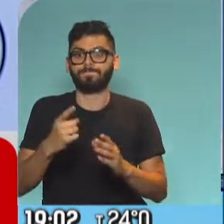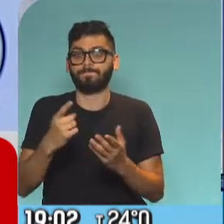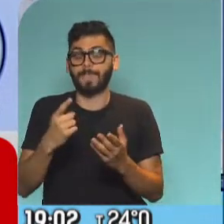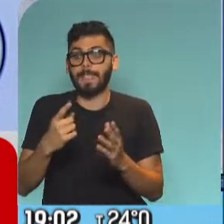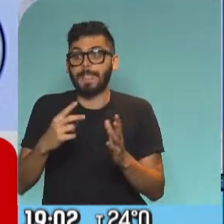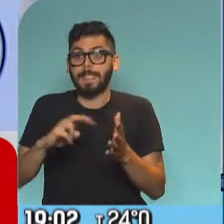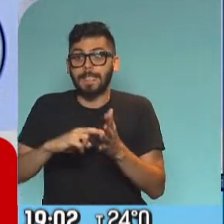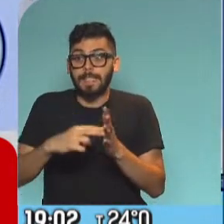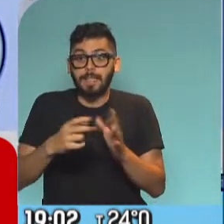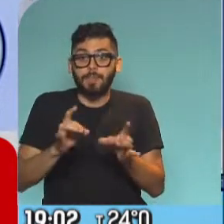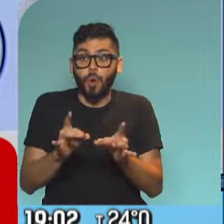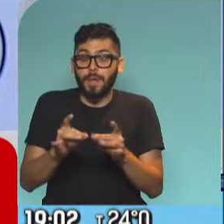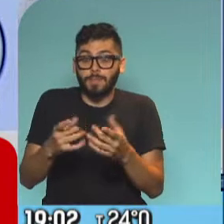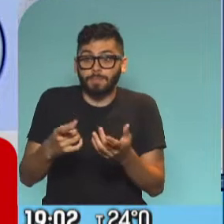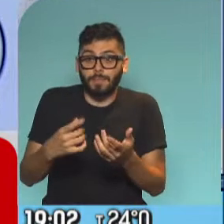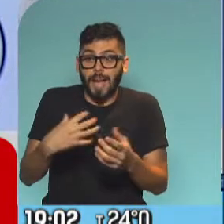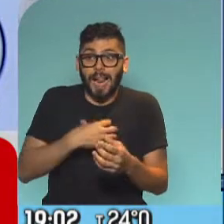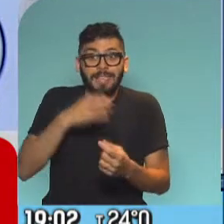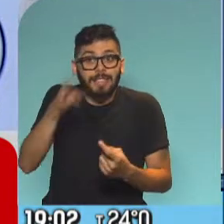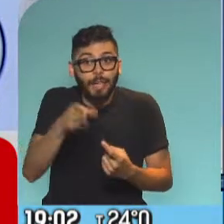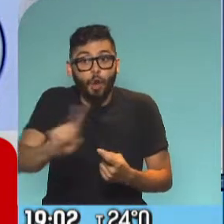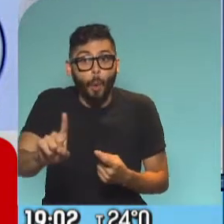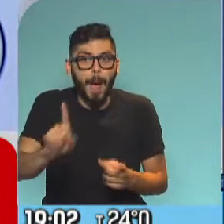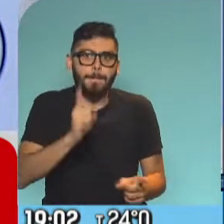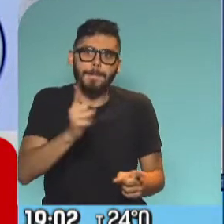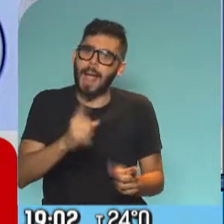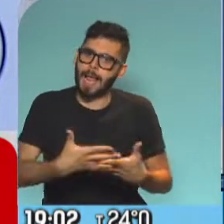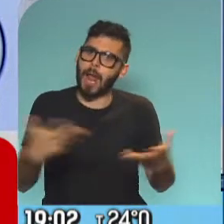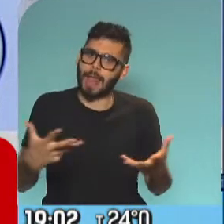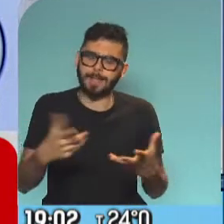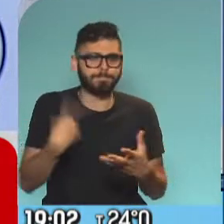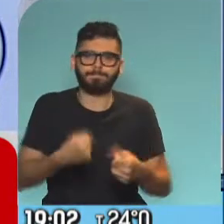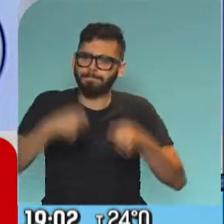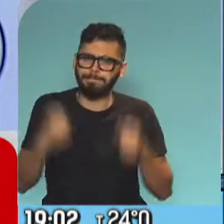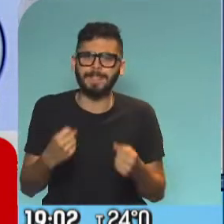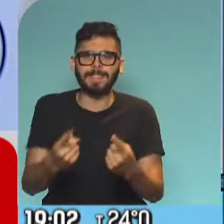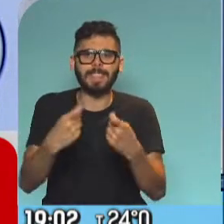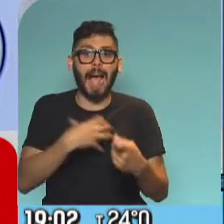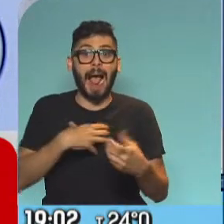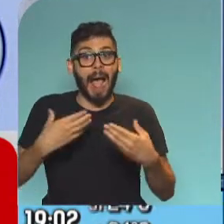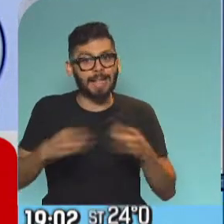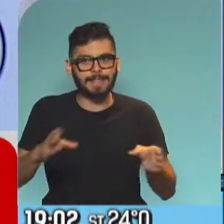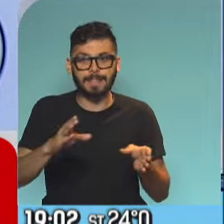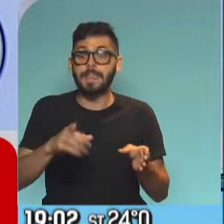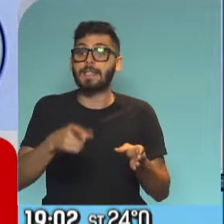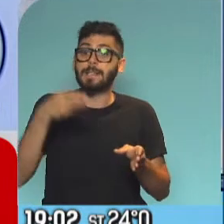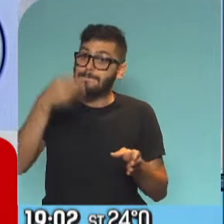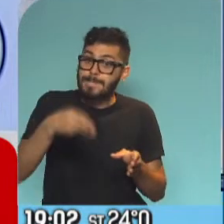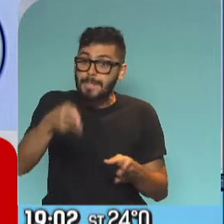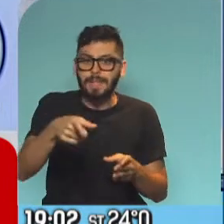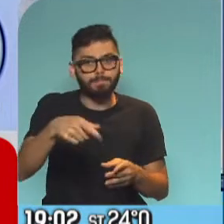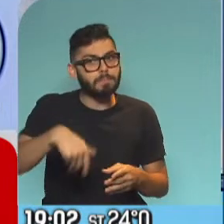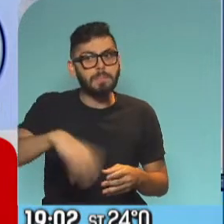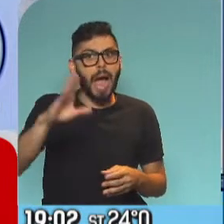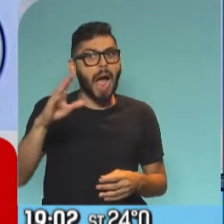presenciales es muy alto y que creemos que decididamente tenemos que empezar las clases y esas clases tienen que tener la mayor presencialidad posible.